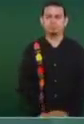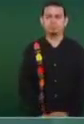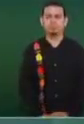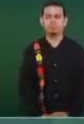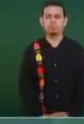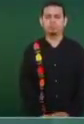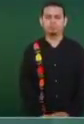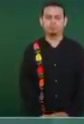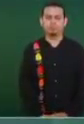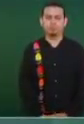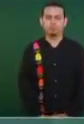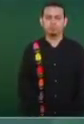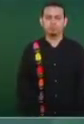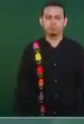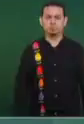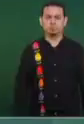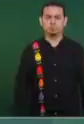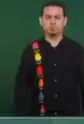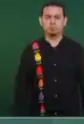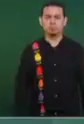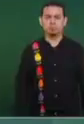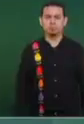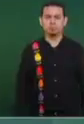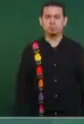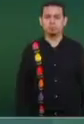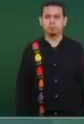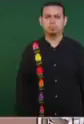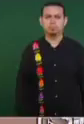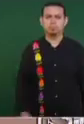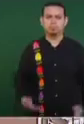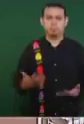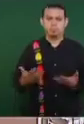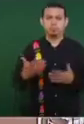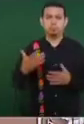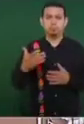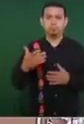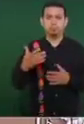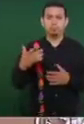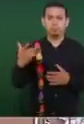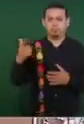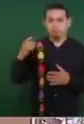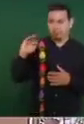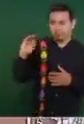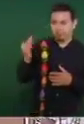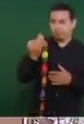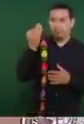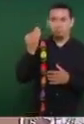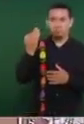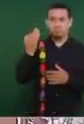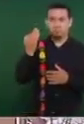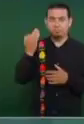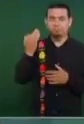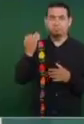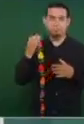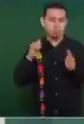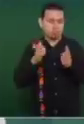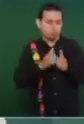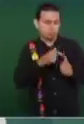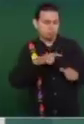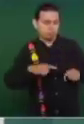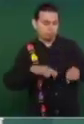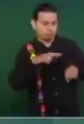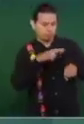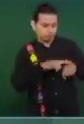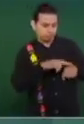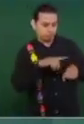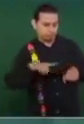contamos con el apoyo del gobierno del Estado, hemos trabajado durante